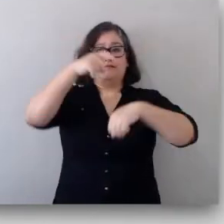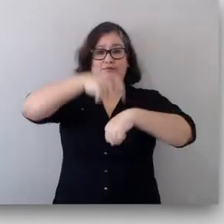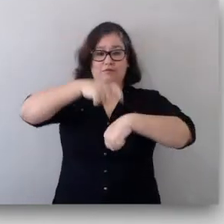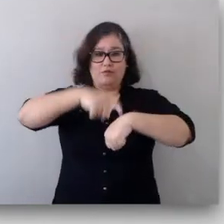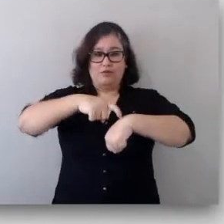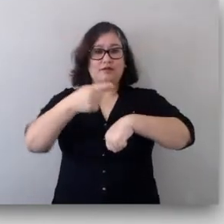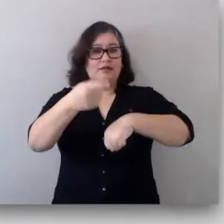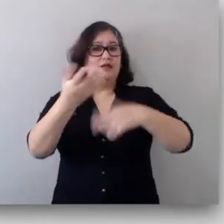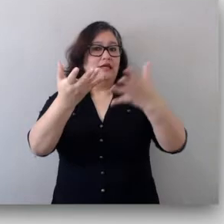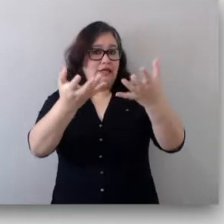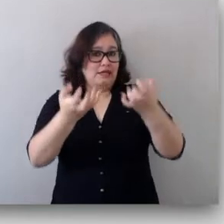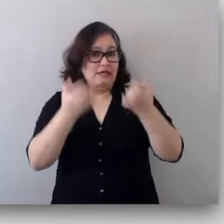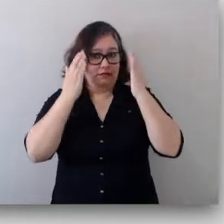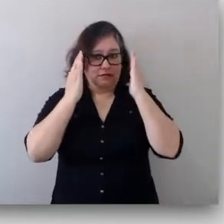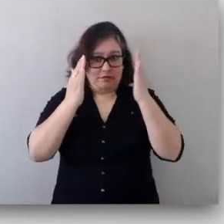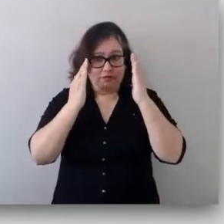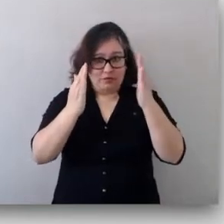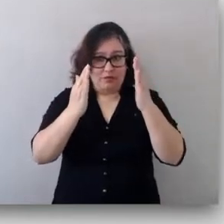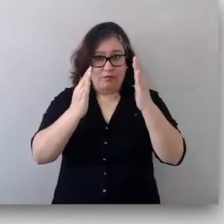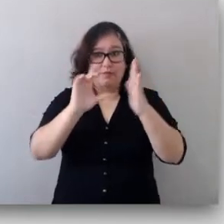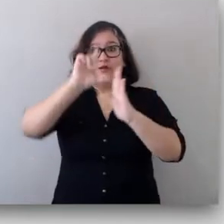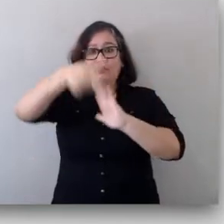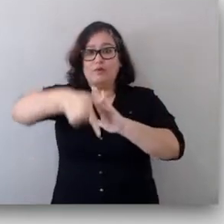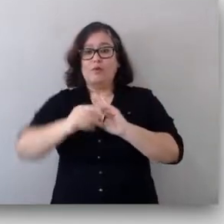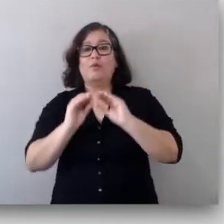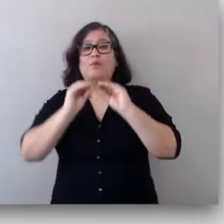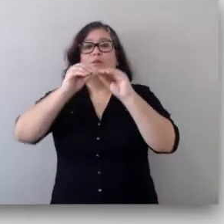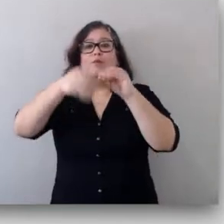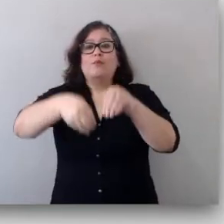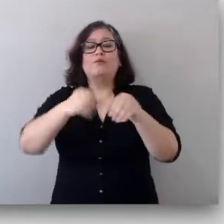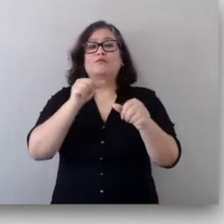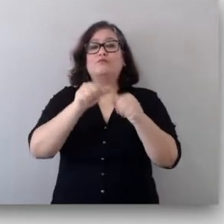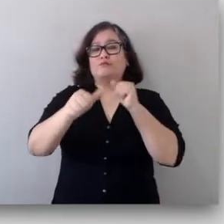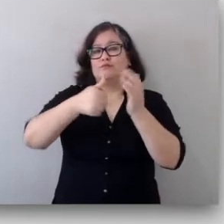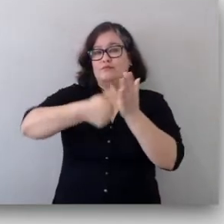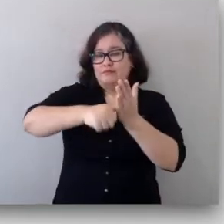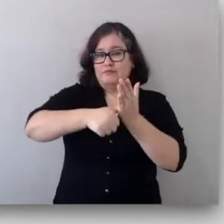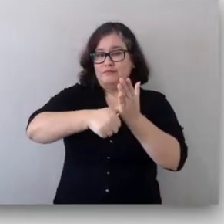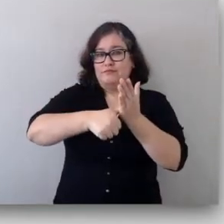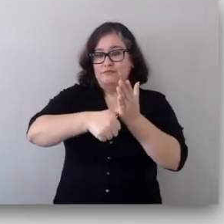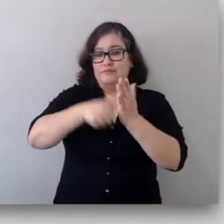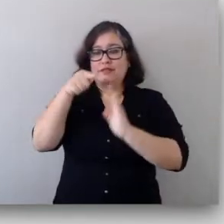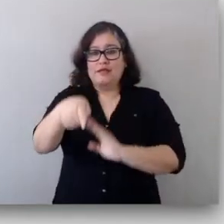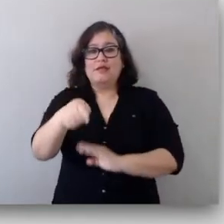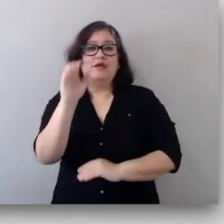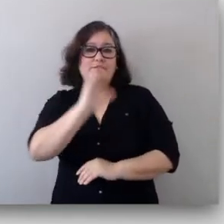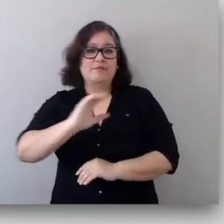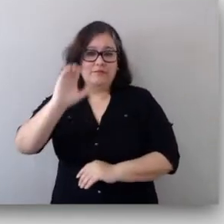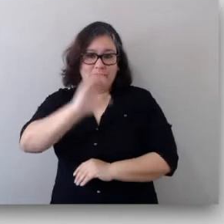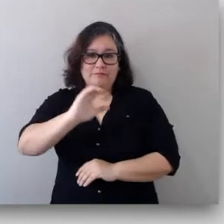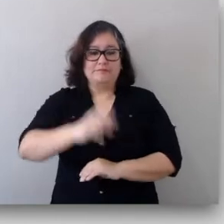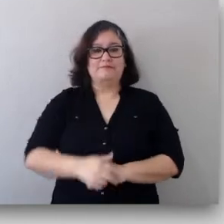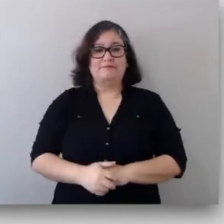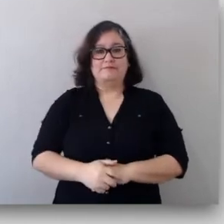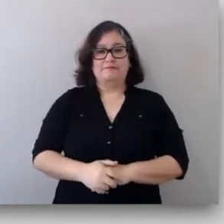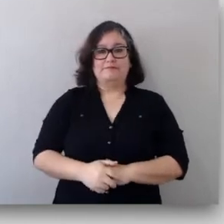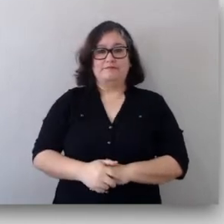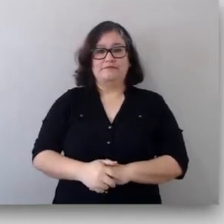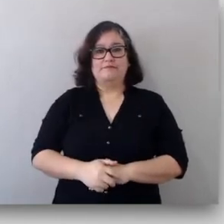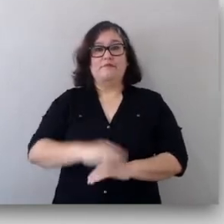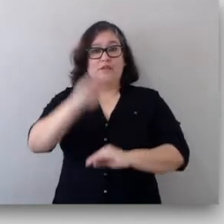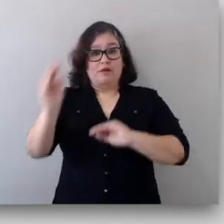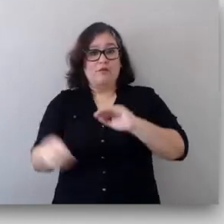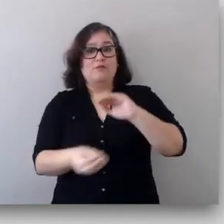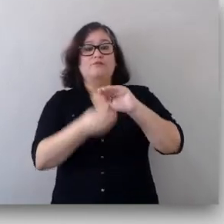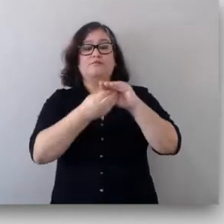hora en que deberás ser atendido para luego ingresar el número de tu documento de identidad y hacer clic en Buscar. Para